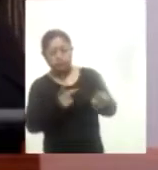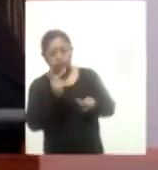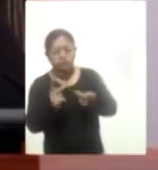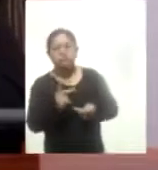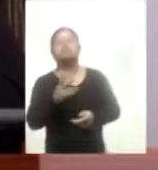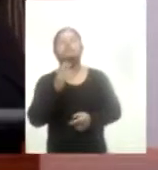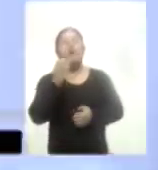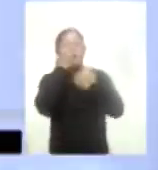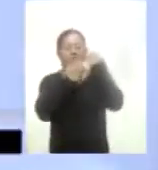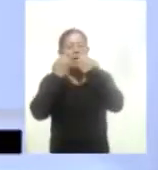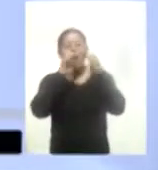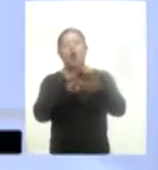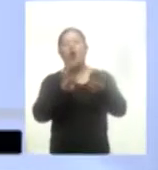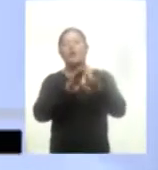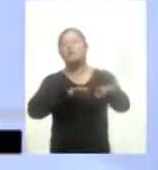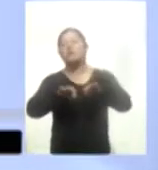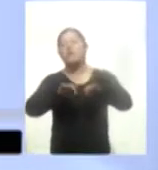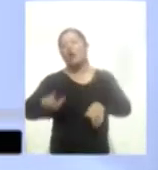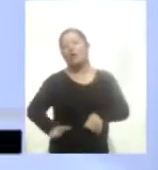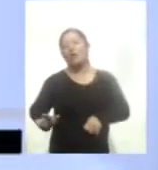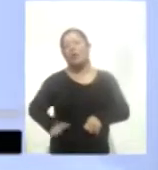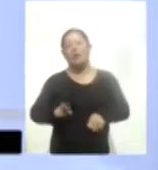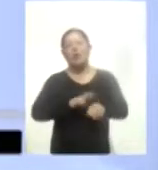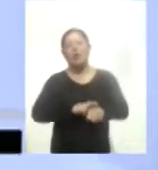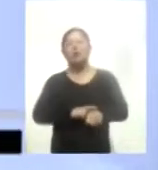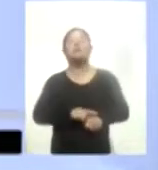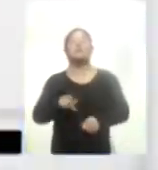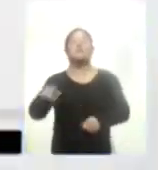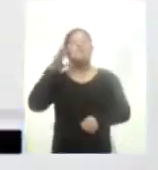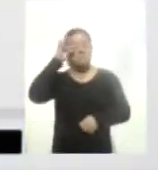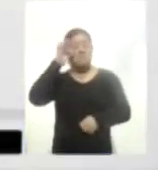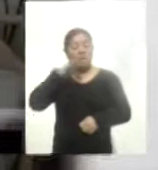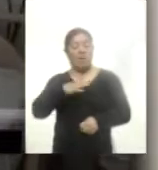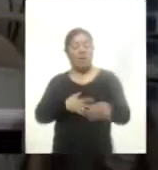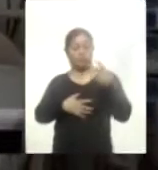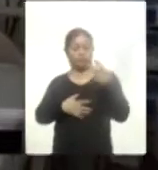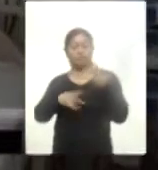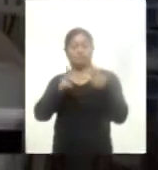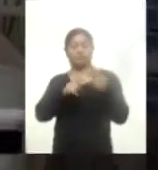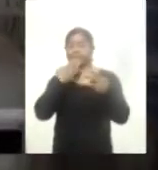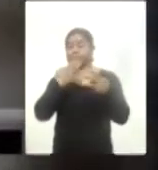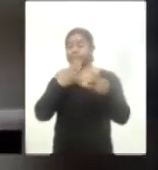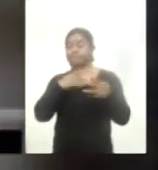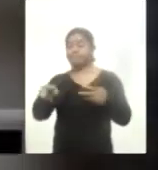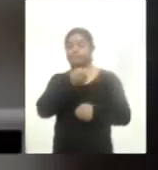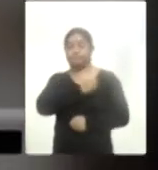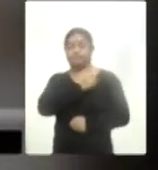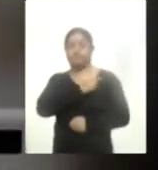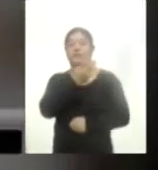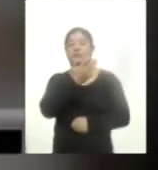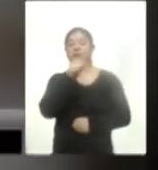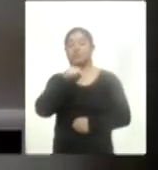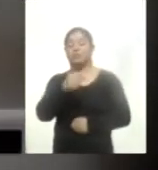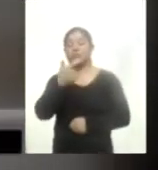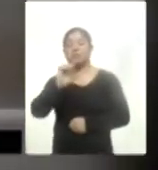gobernadores a nivel nacional, Marco Mena se ubica entre los tres primeros lugares en materia de atención a la salud, así lo avala el 50.7%